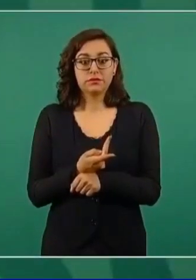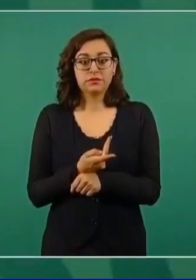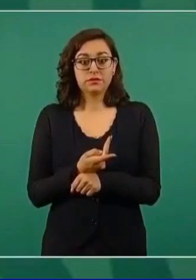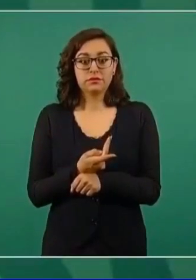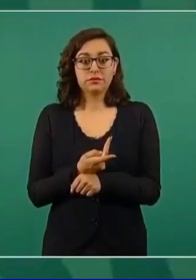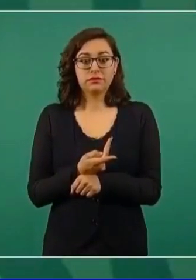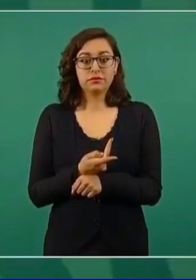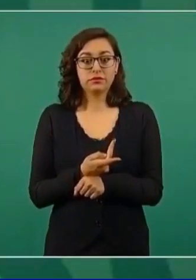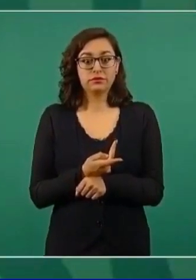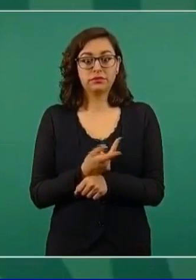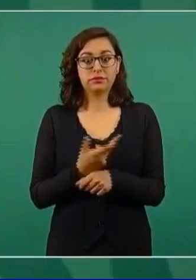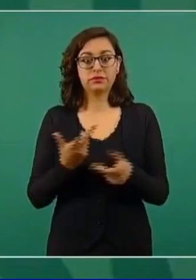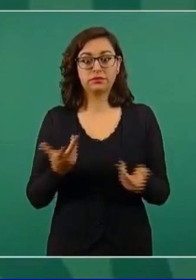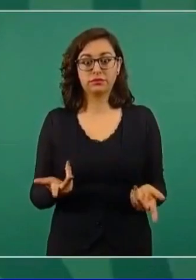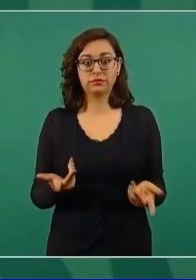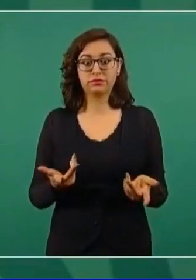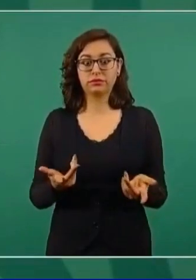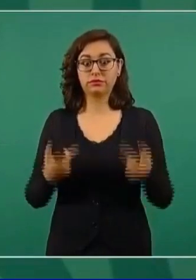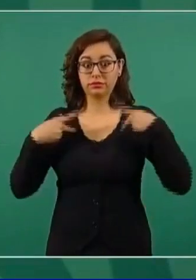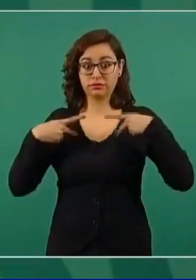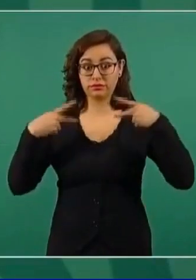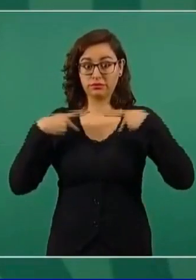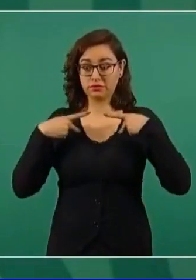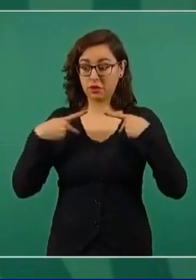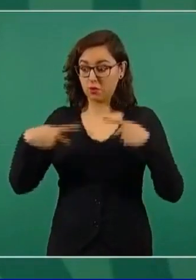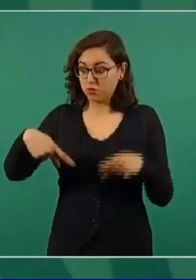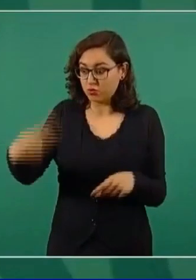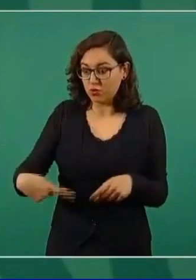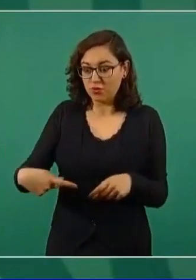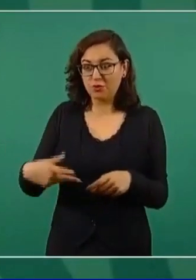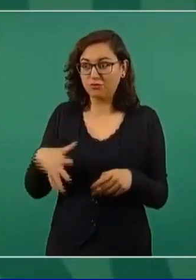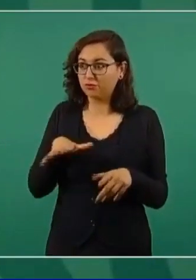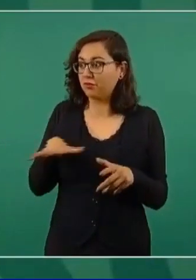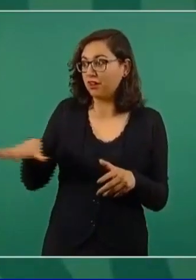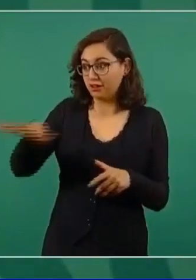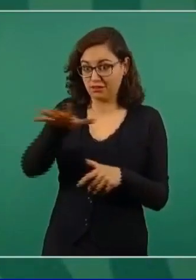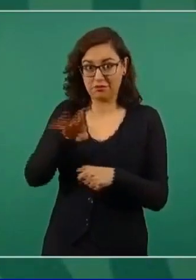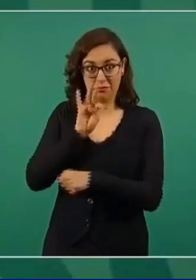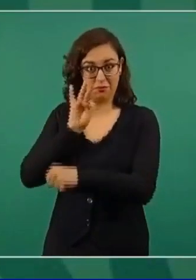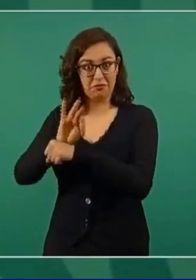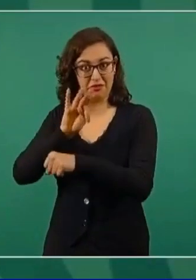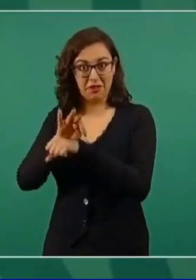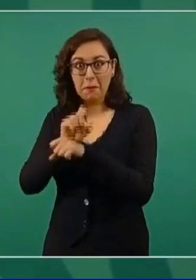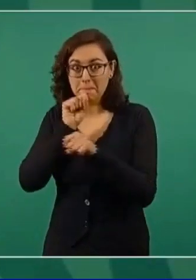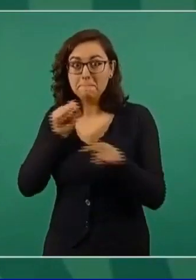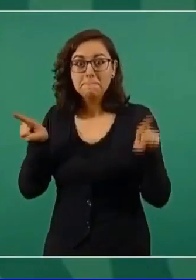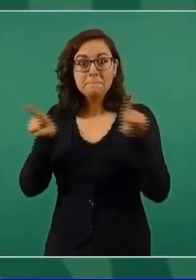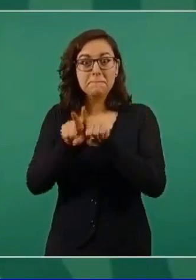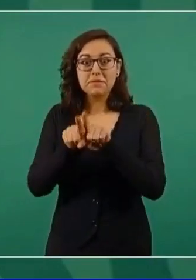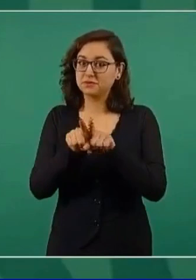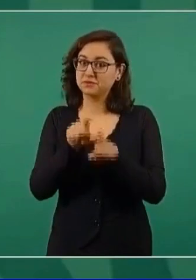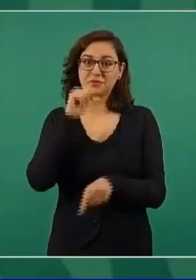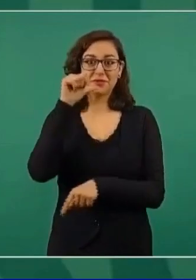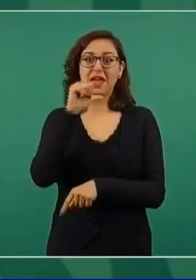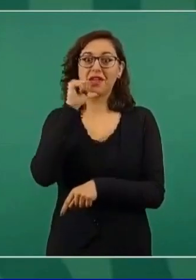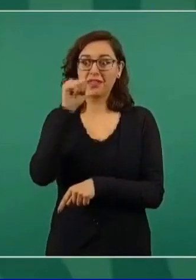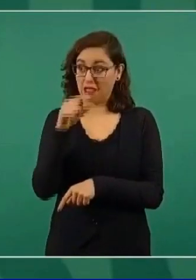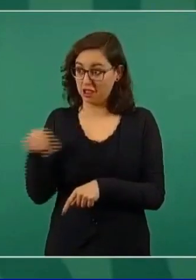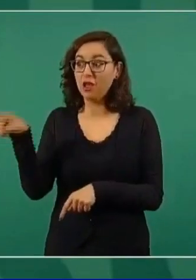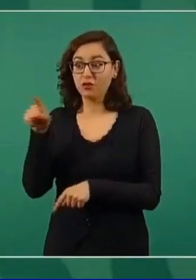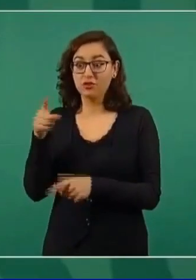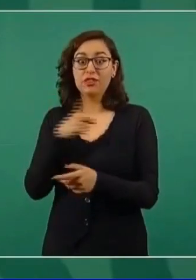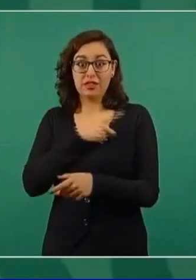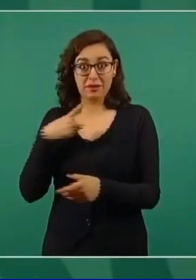los consumidores nacionales de los domicilios.